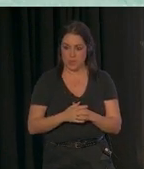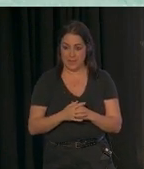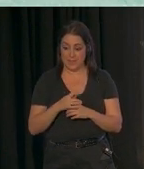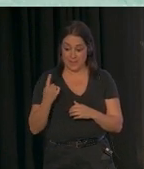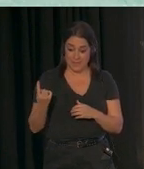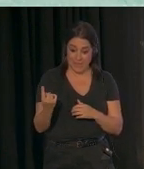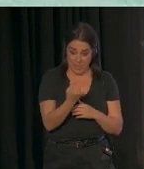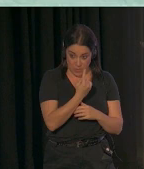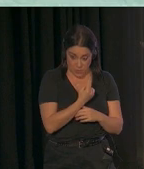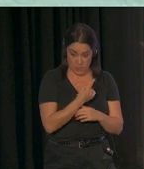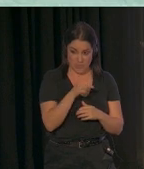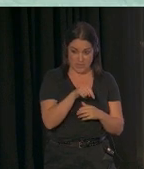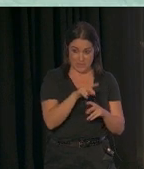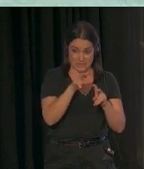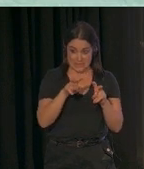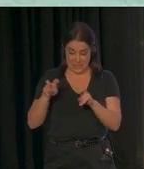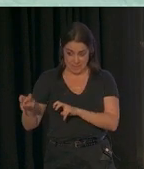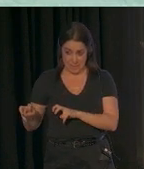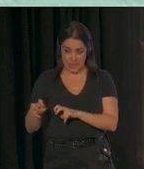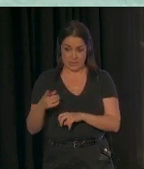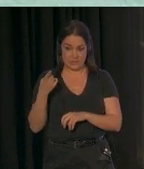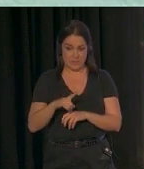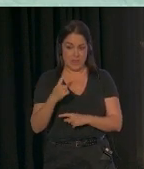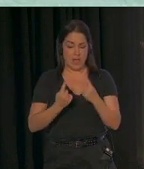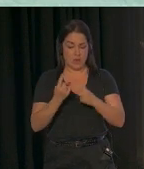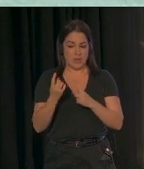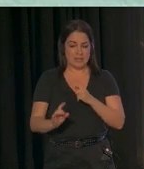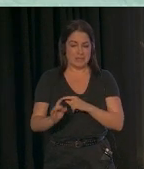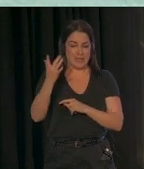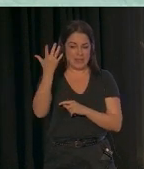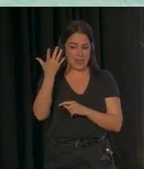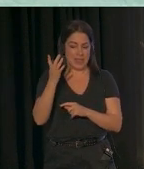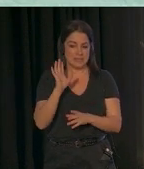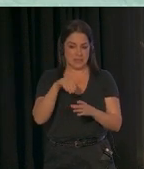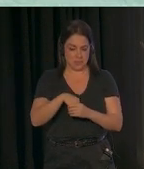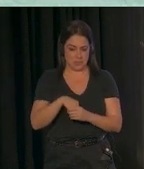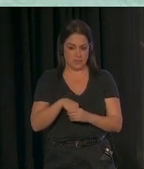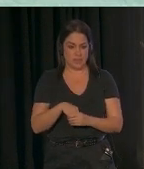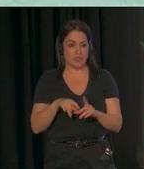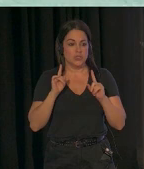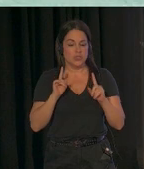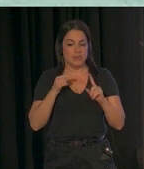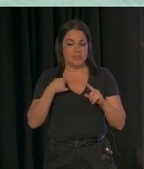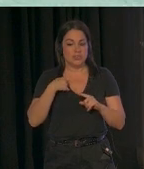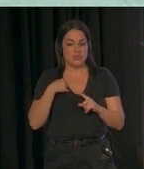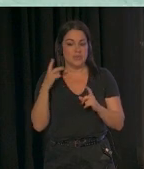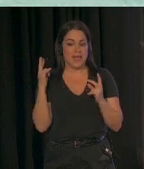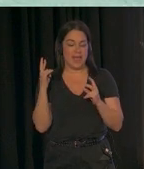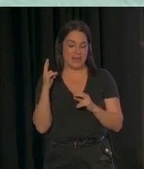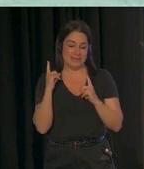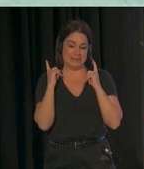grandes categorías o estos temas, también había algunas ideas dentro. Y simplemente voy a tratar de repasar